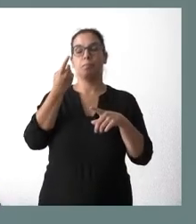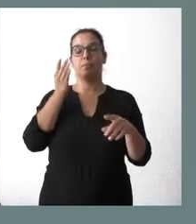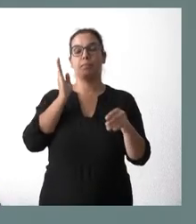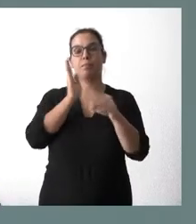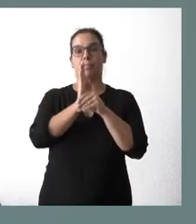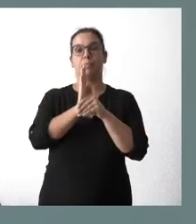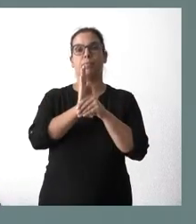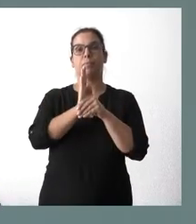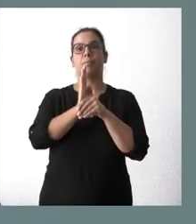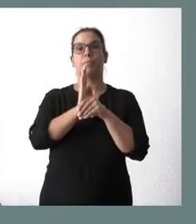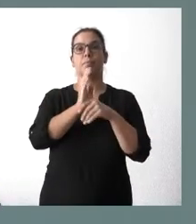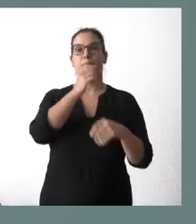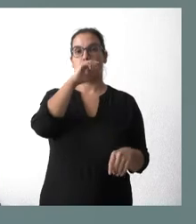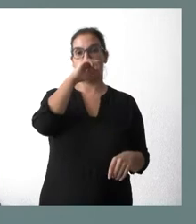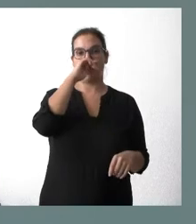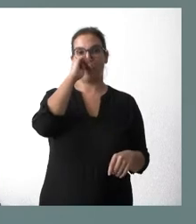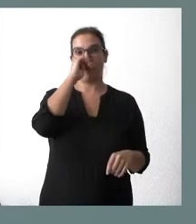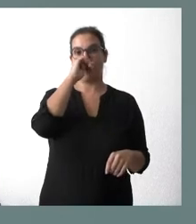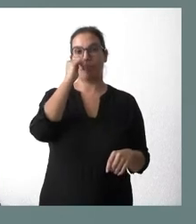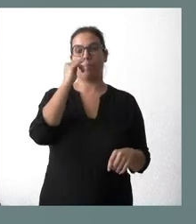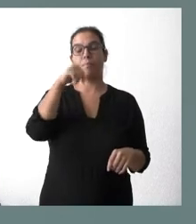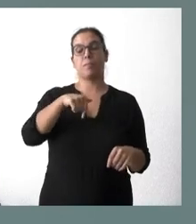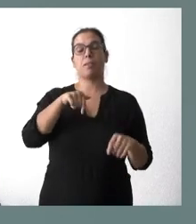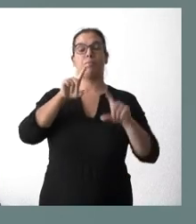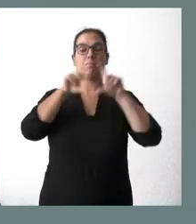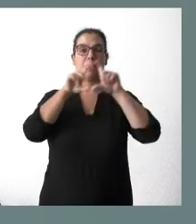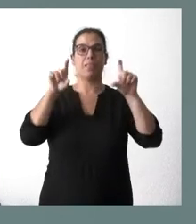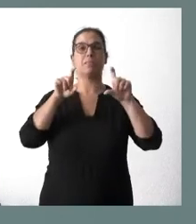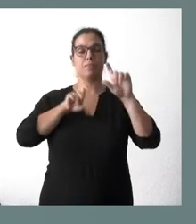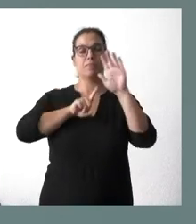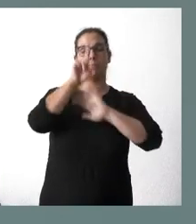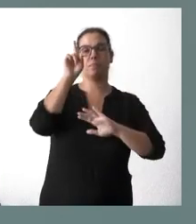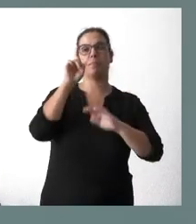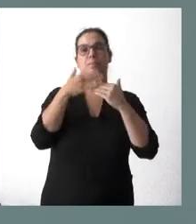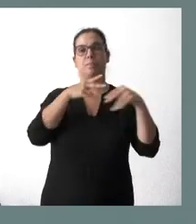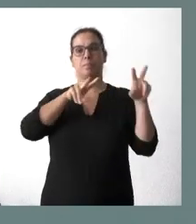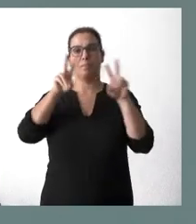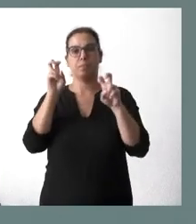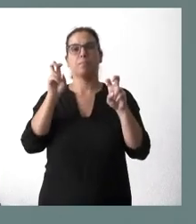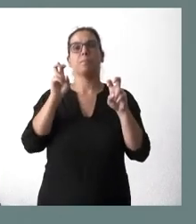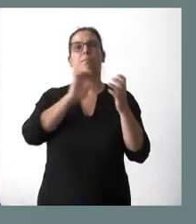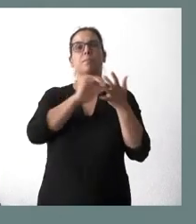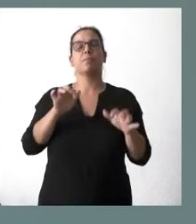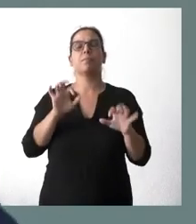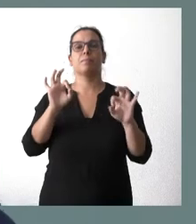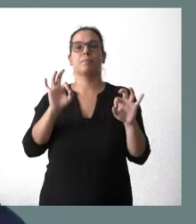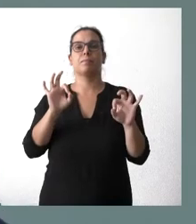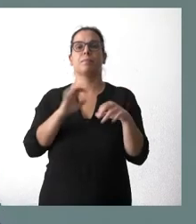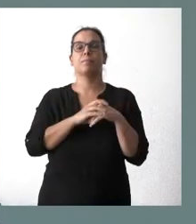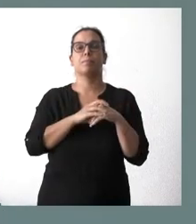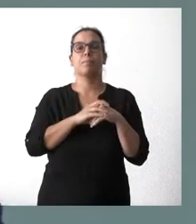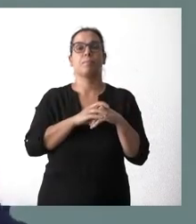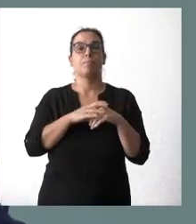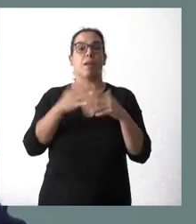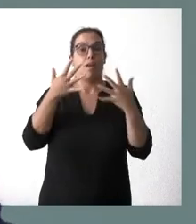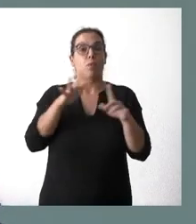en materia de innovación y desarrollo. Castilla y León sigue, a pesar de las circunstancias, siendo un buen lugar